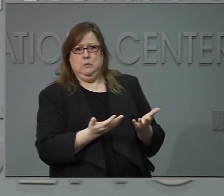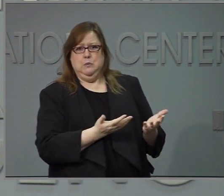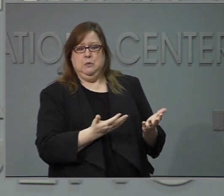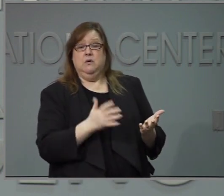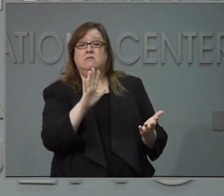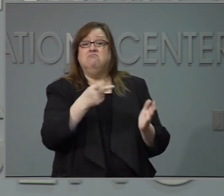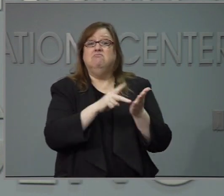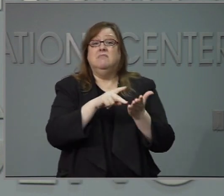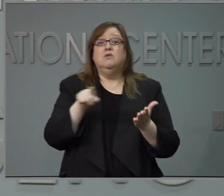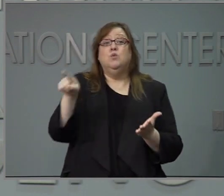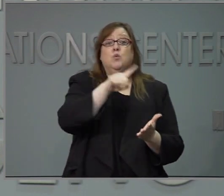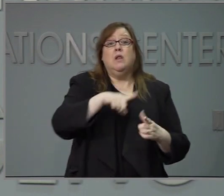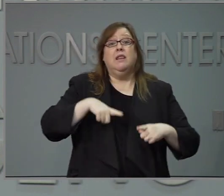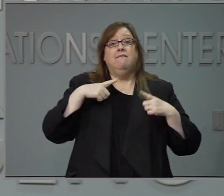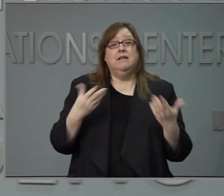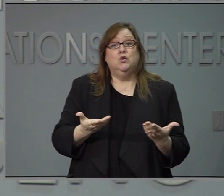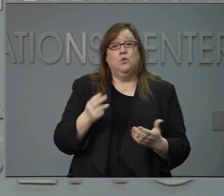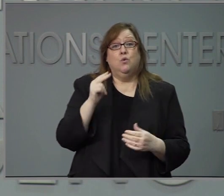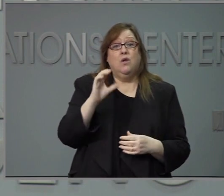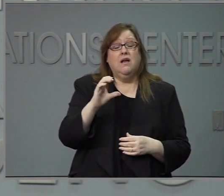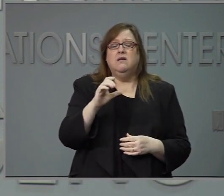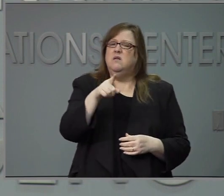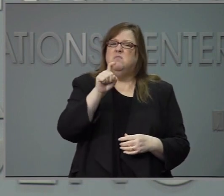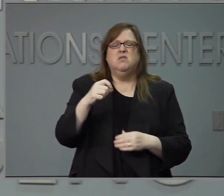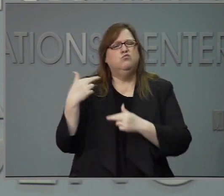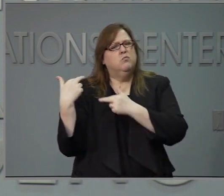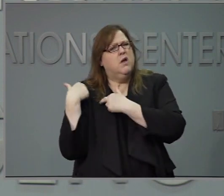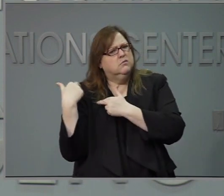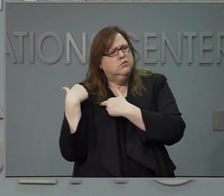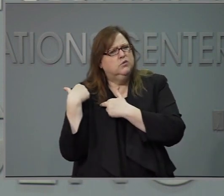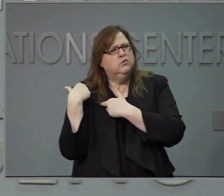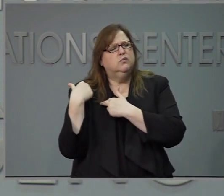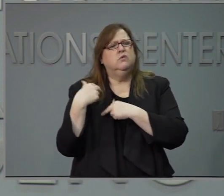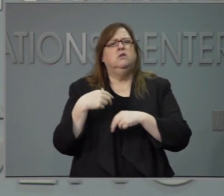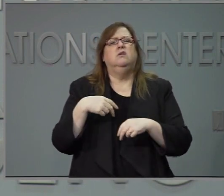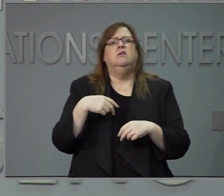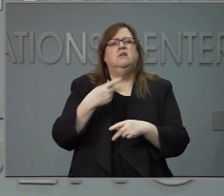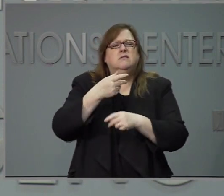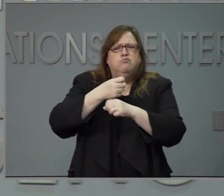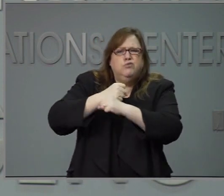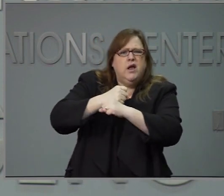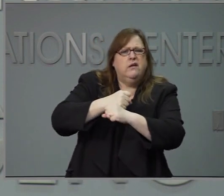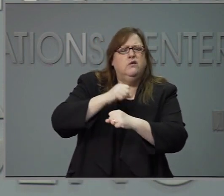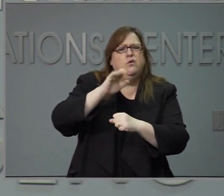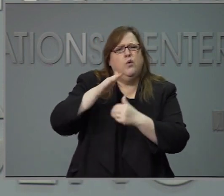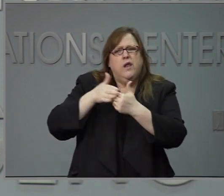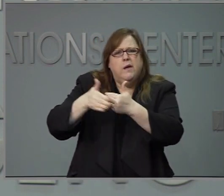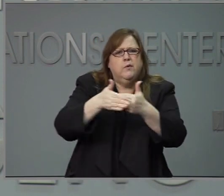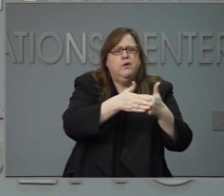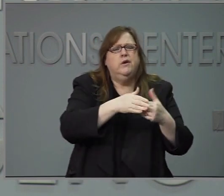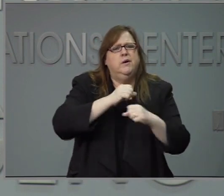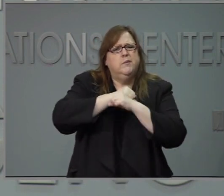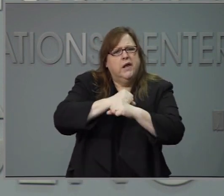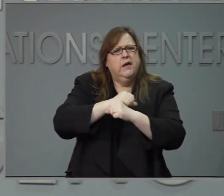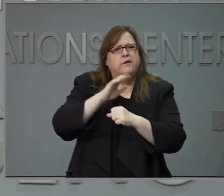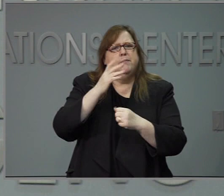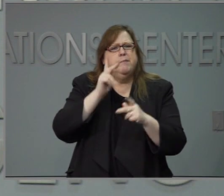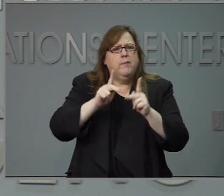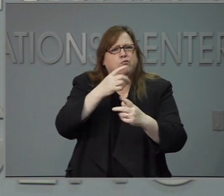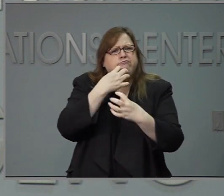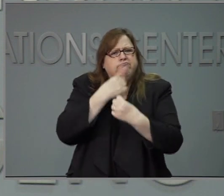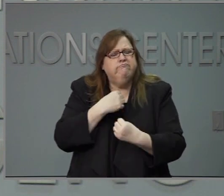responsablemente para proteger a nuestros seres queridos llevando siempre puesta la mascarilla y manteniendo la